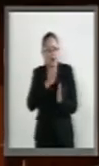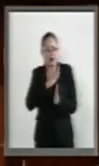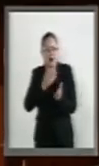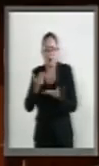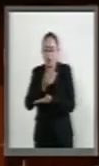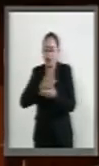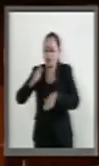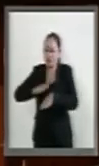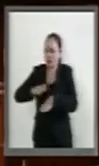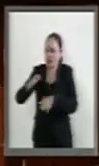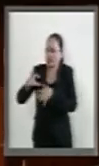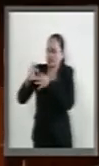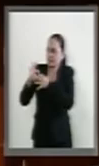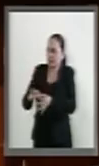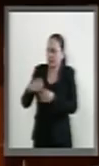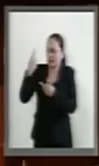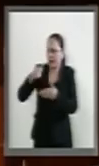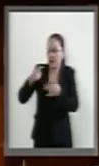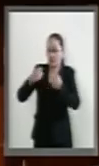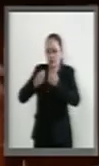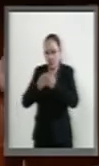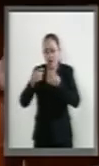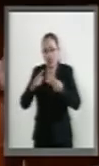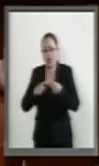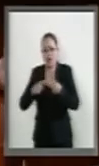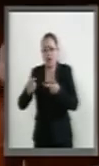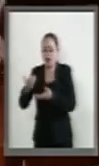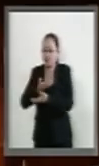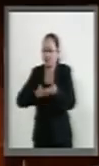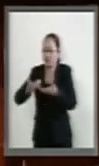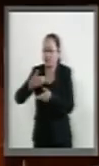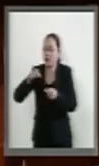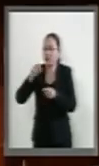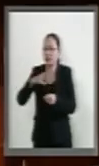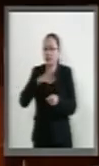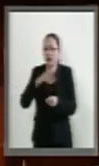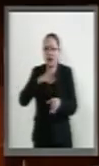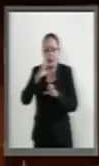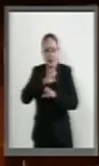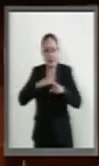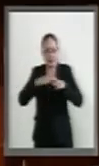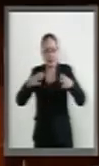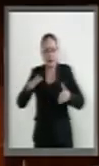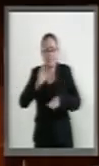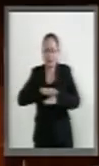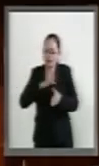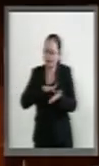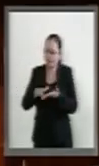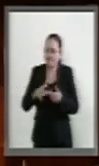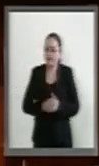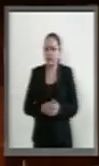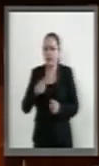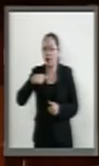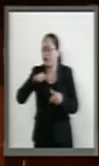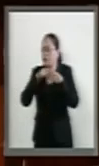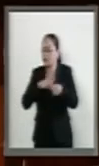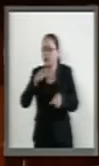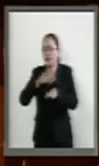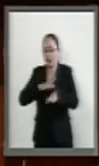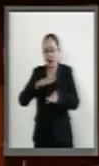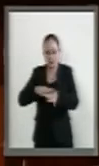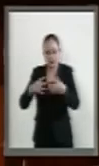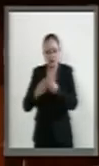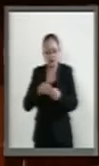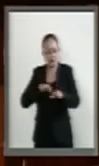comercio, cooperación aduanera, promoción comercial o el fortalecimiento de las pequeñas y medianas empresas. Y vamos a estar trabajando en